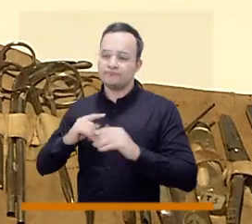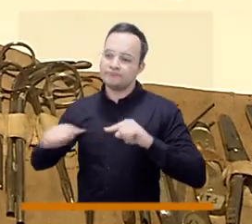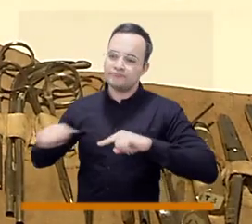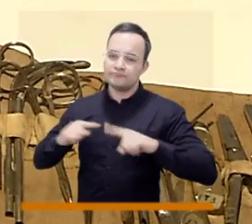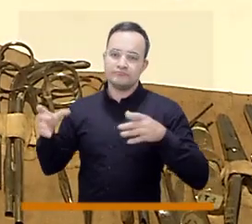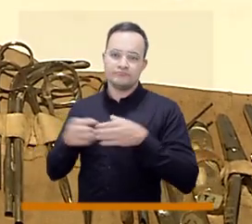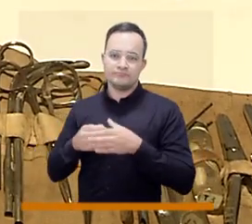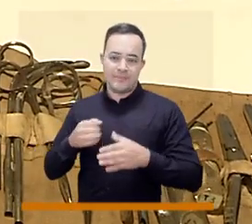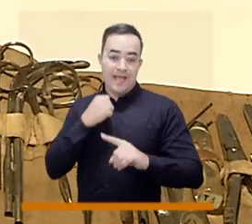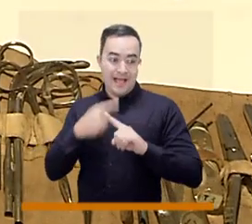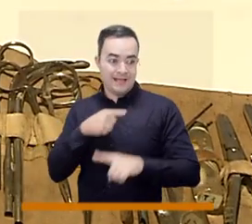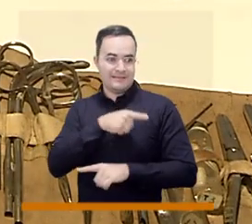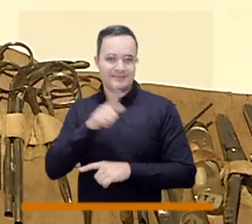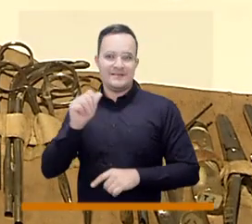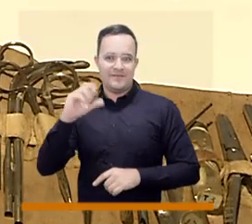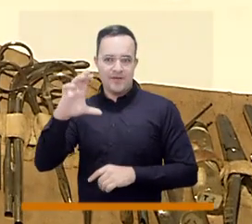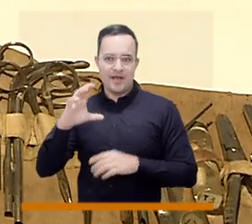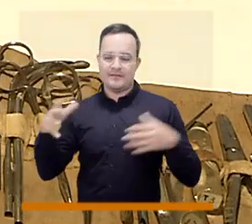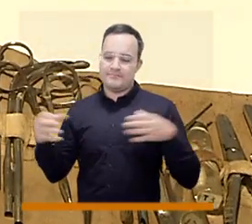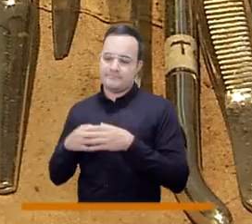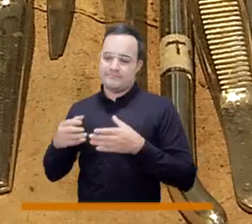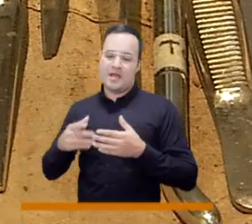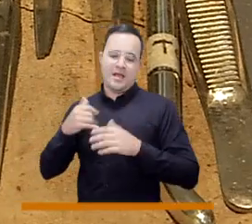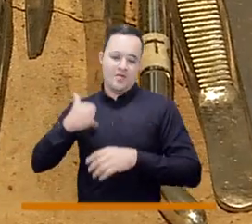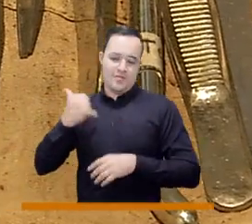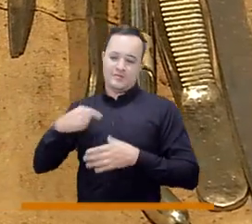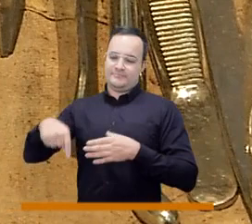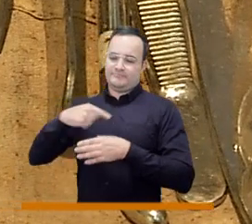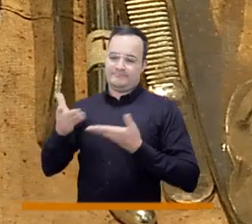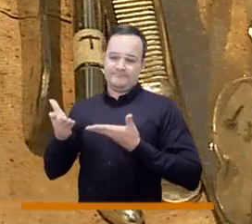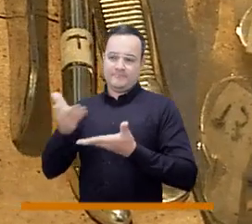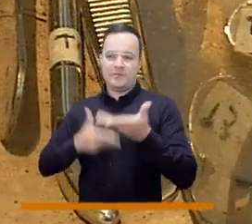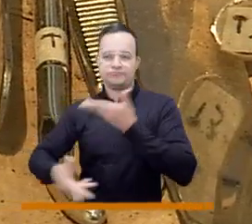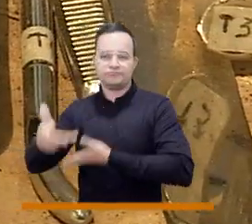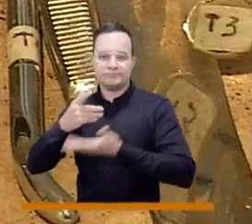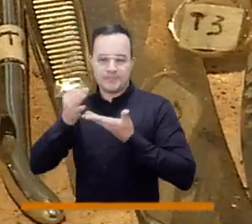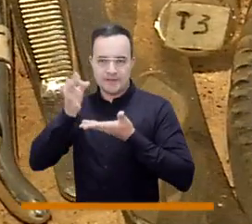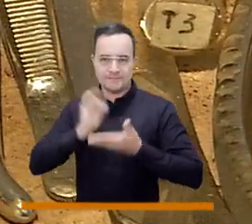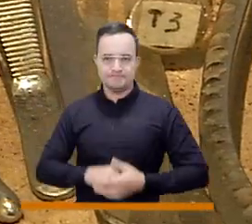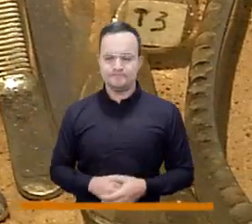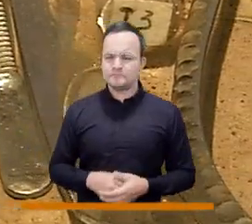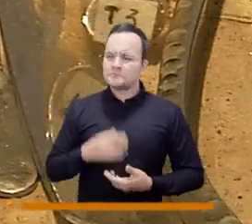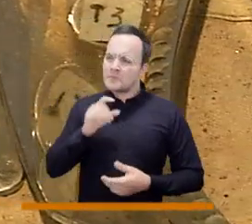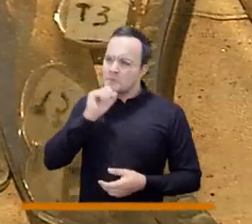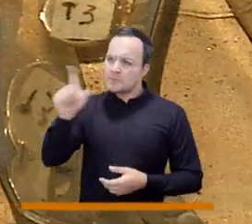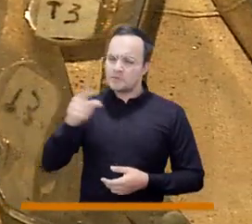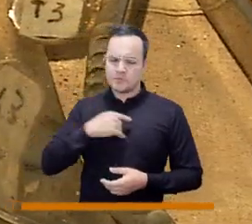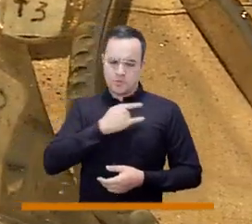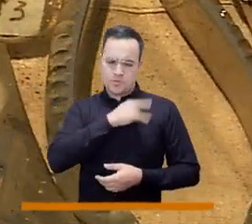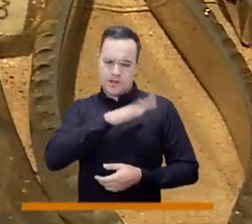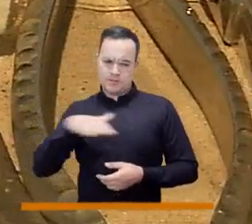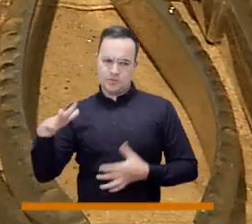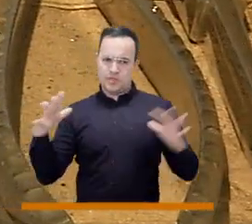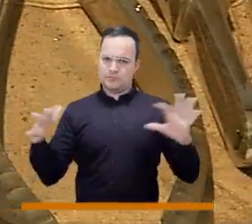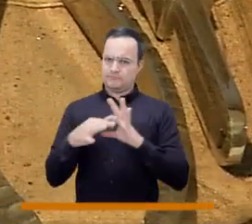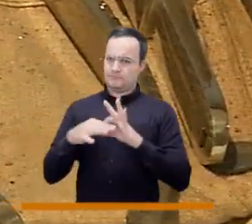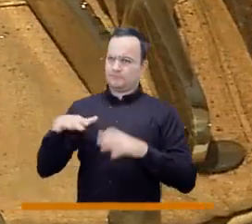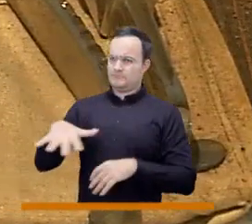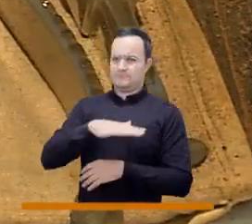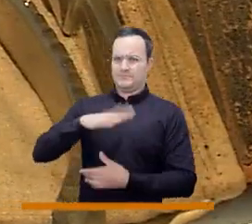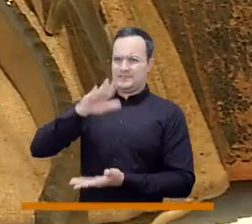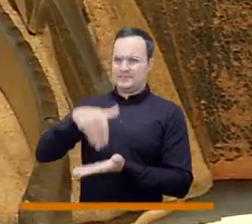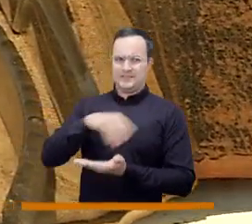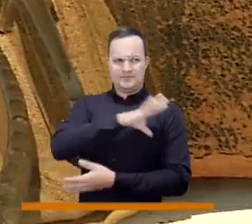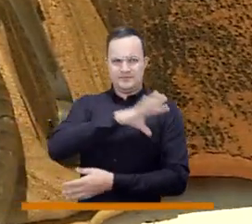por ellos, en la que van a participar activamente estos jóvenes. Decano, cuéntenos por qué es importante la presencia de la Universidad de